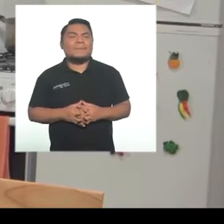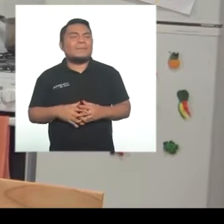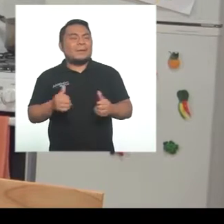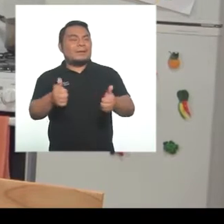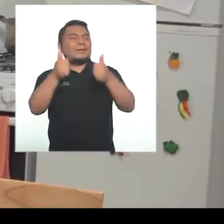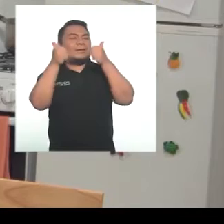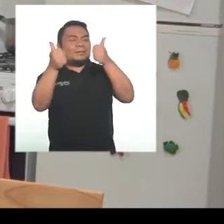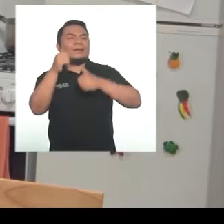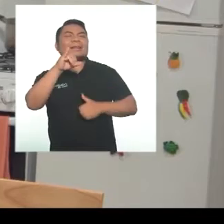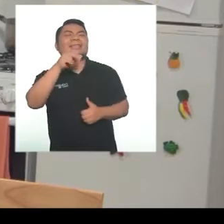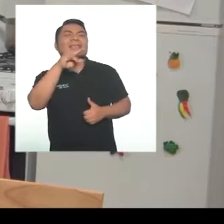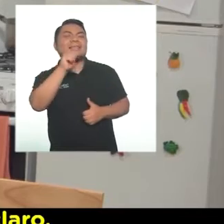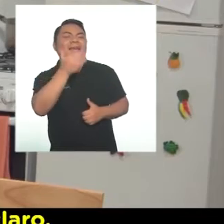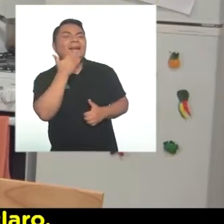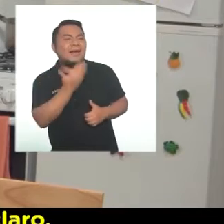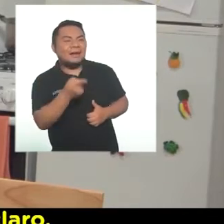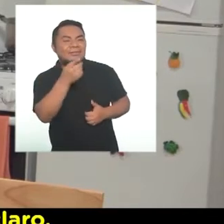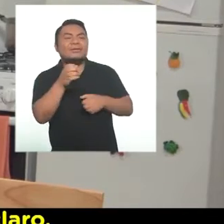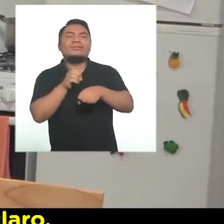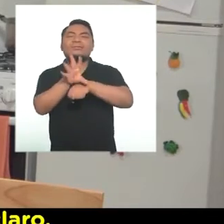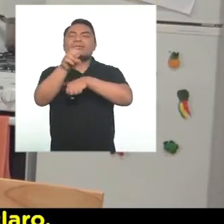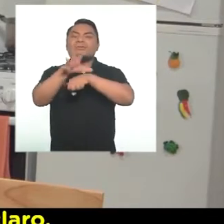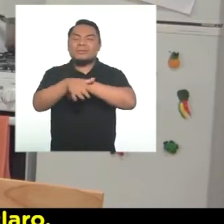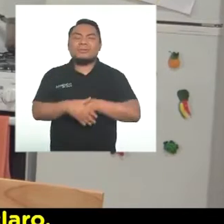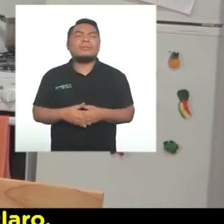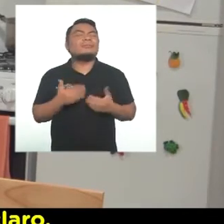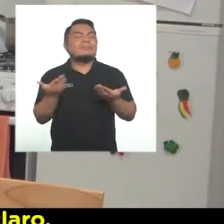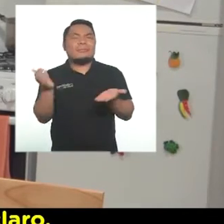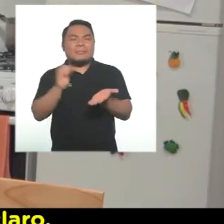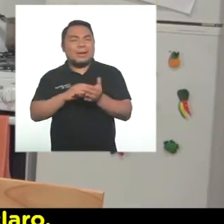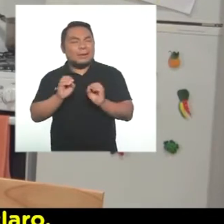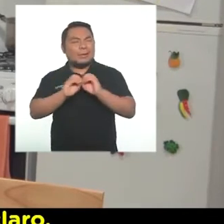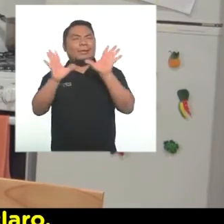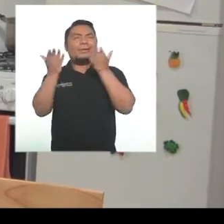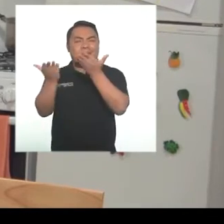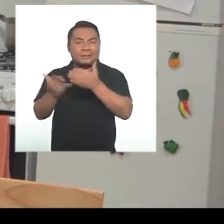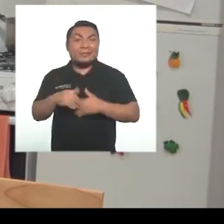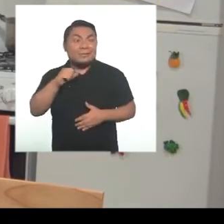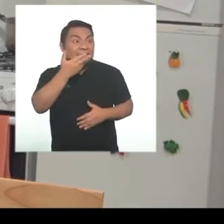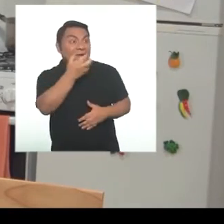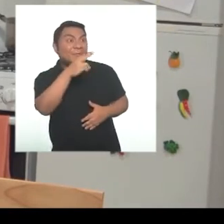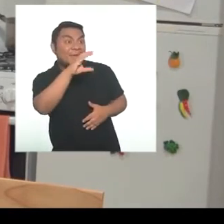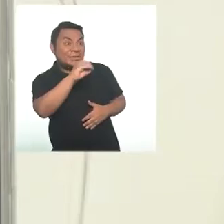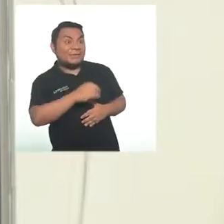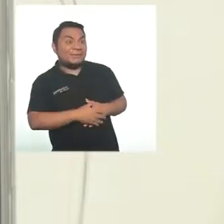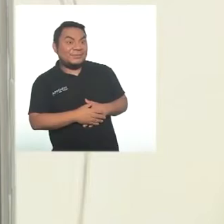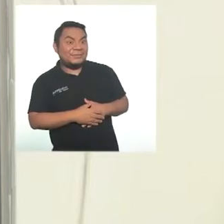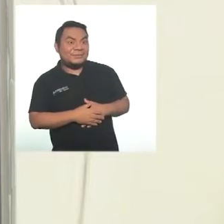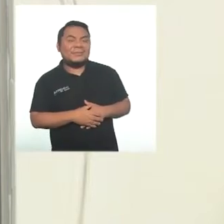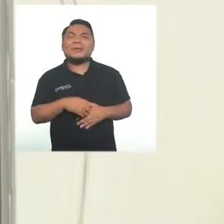Lo máximo, Jessica. Gracias por los consejitos. Cada vez más claro. ¿O no, Pedrito?